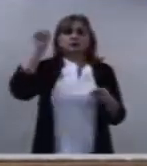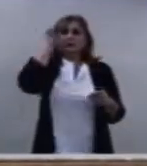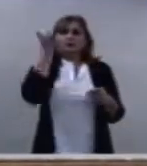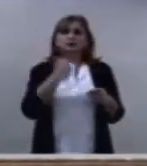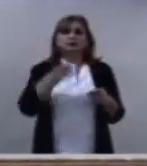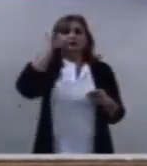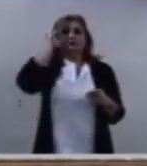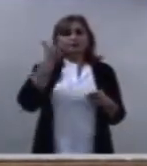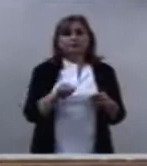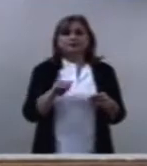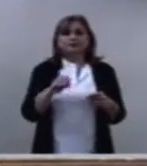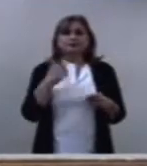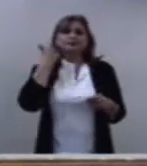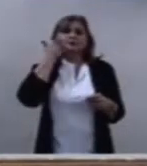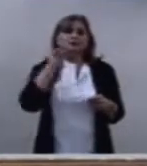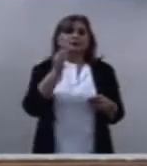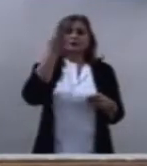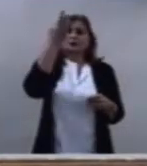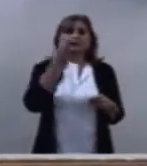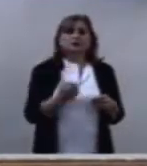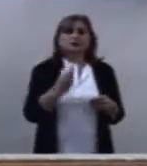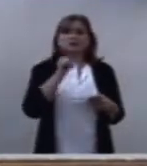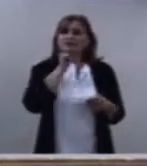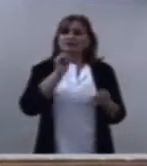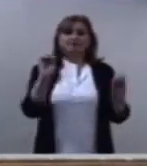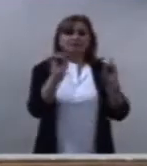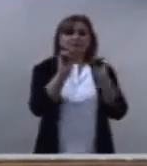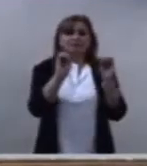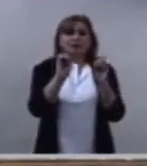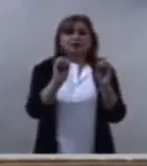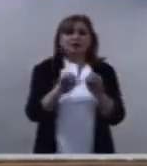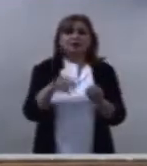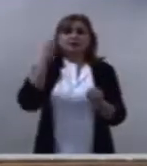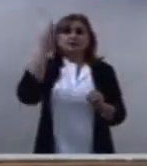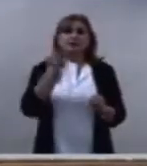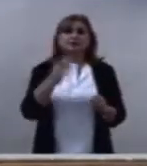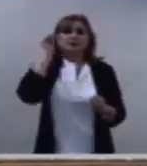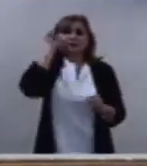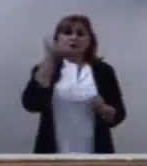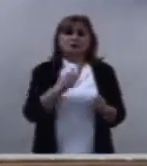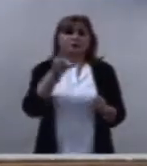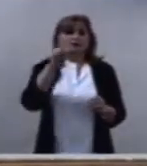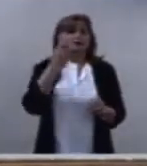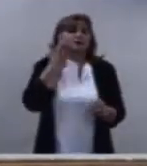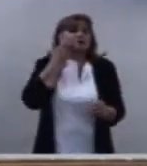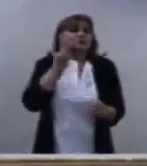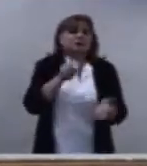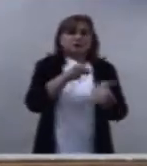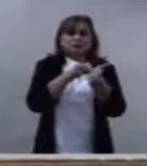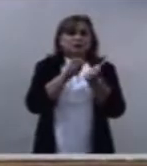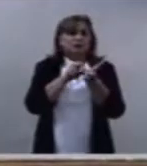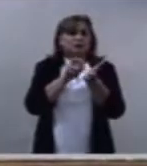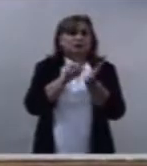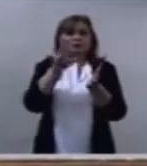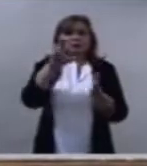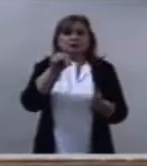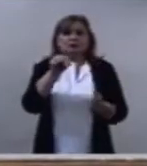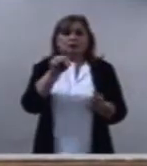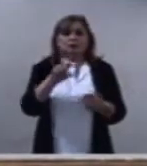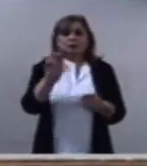todo mundo piensa que está muy bien y que los demás son los que andan mal